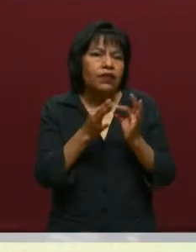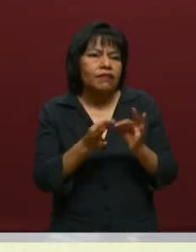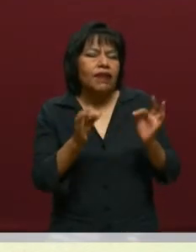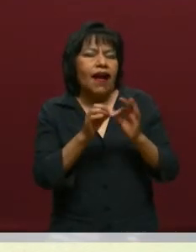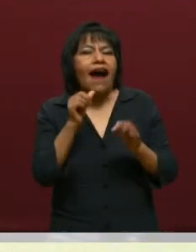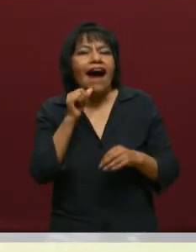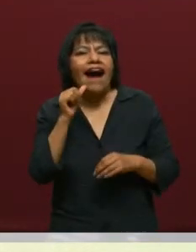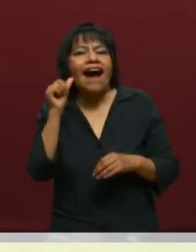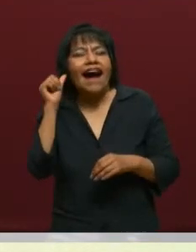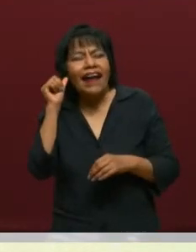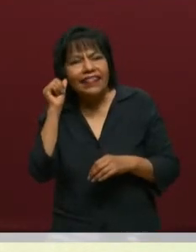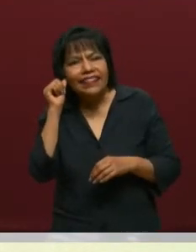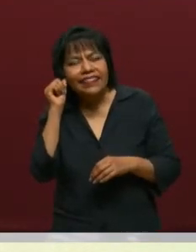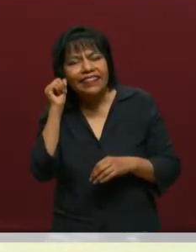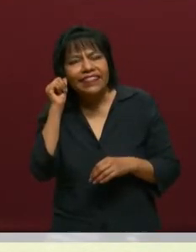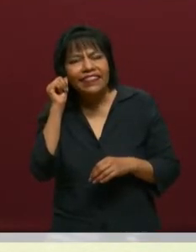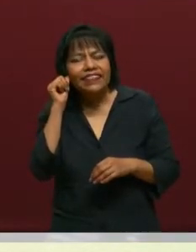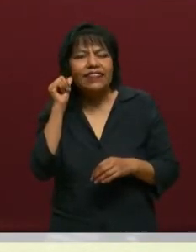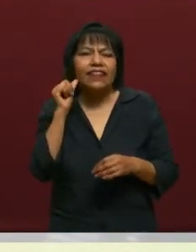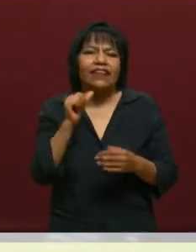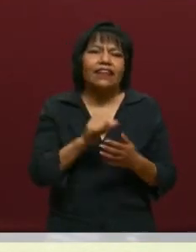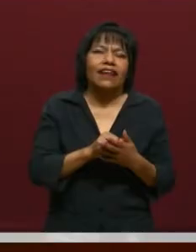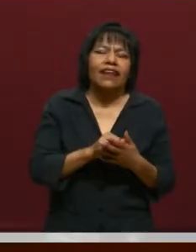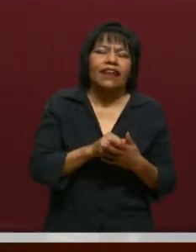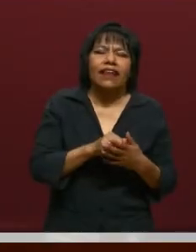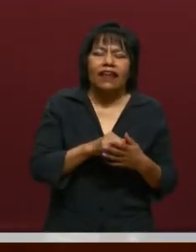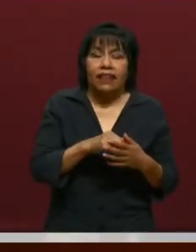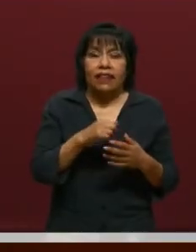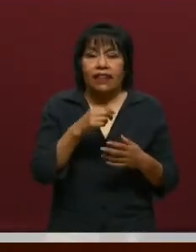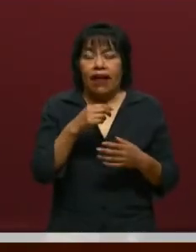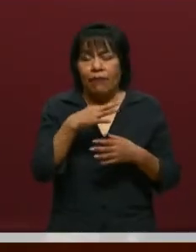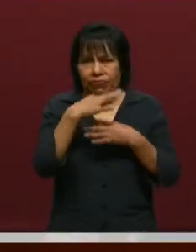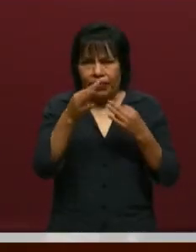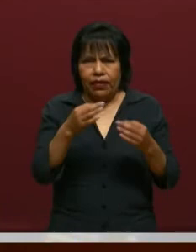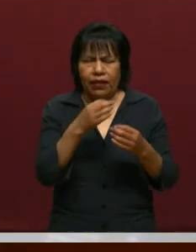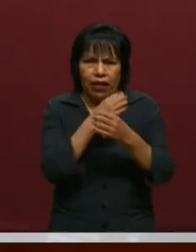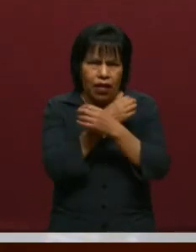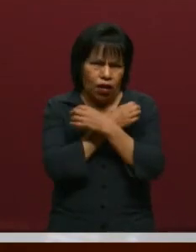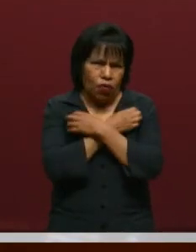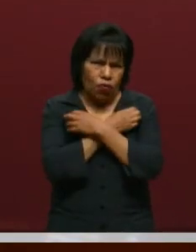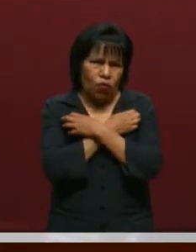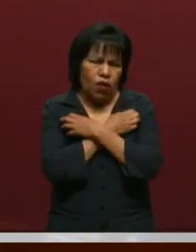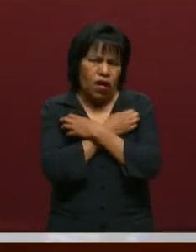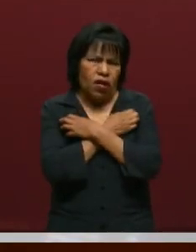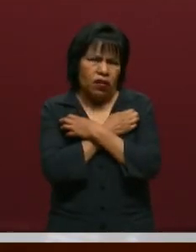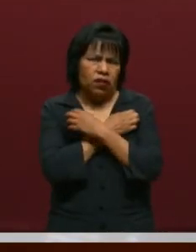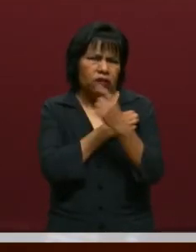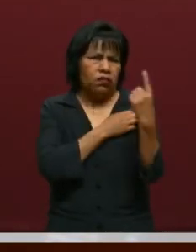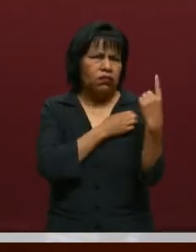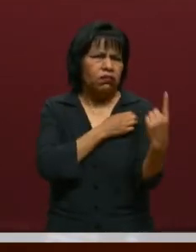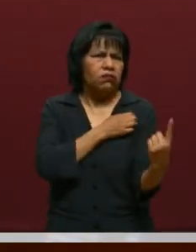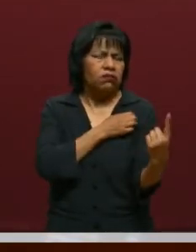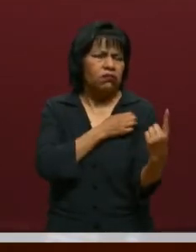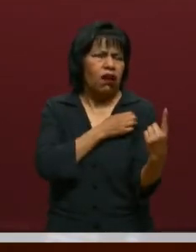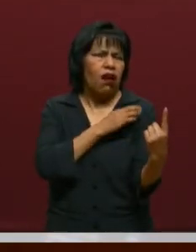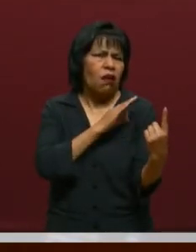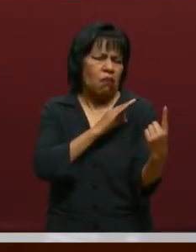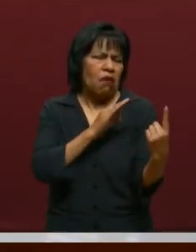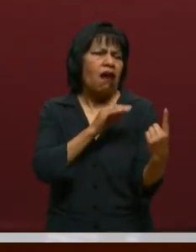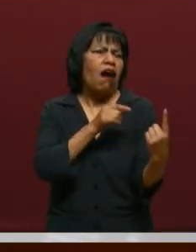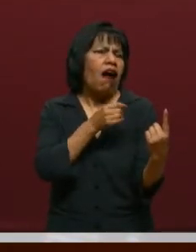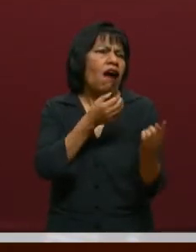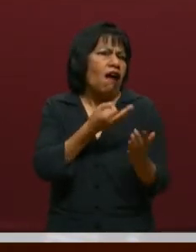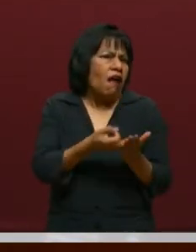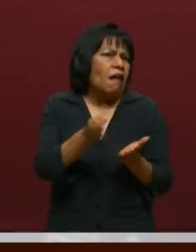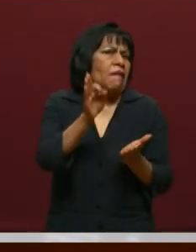El día de ayer citamos lo siguiente. La educación debe posibilitar al ser humano una discusión valiente con su